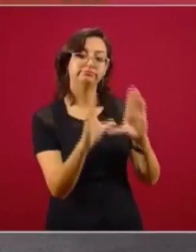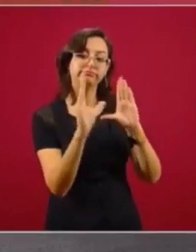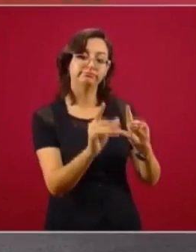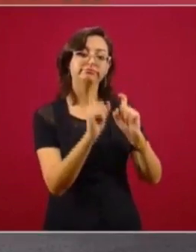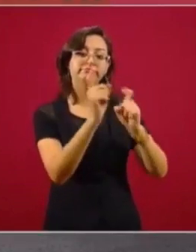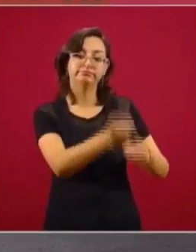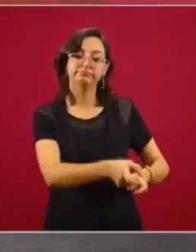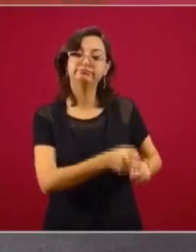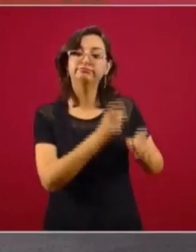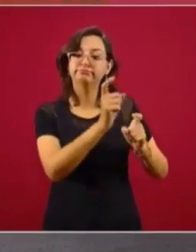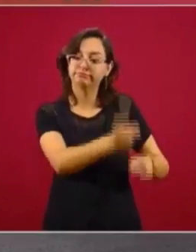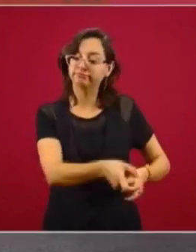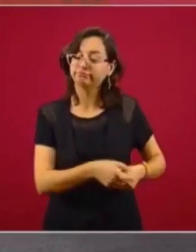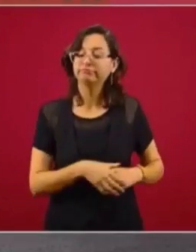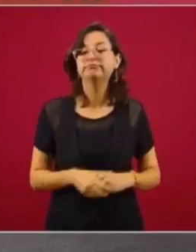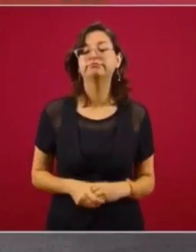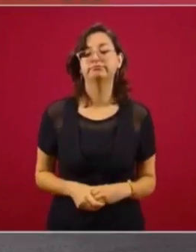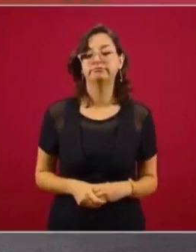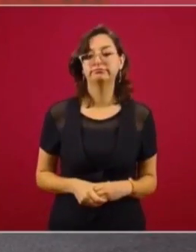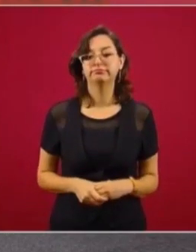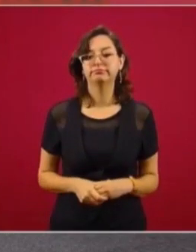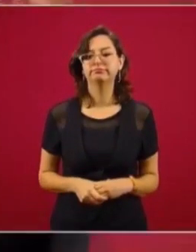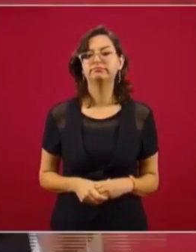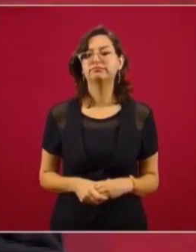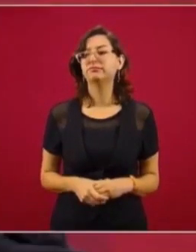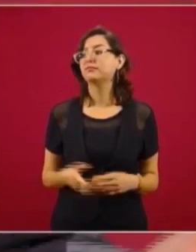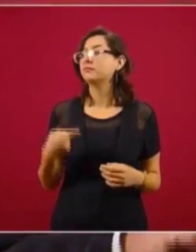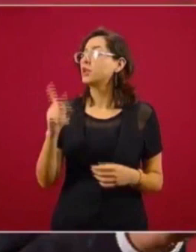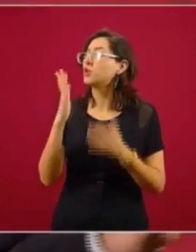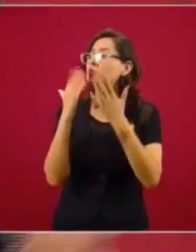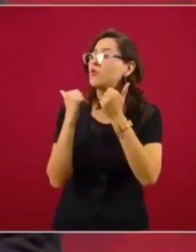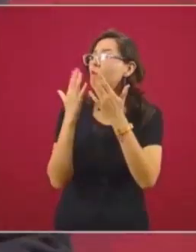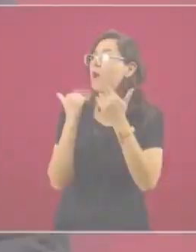a pescar, si no hay río.